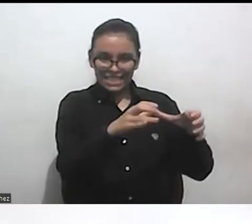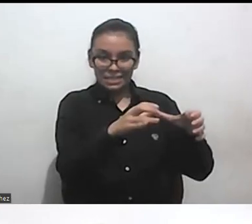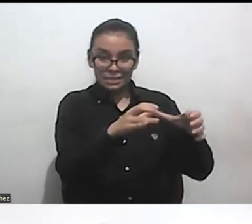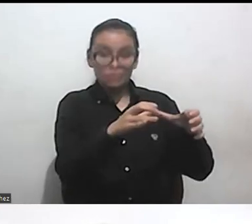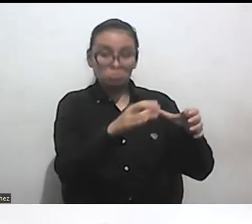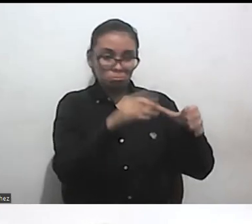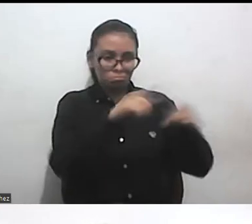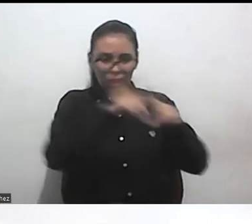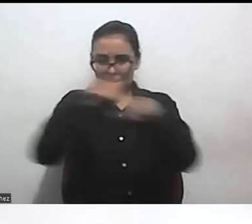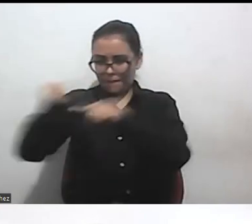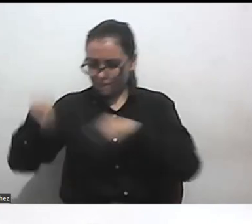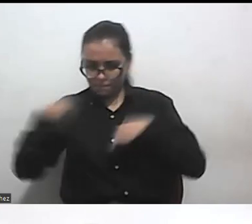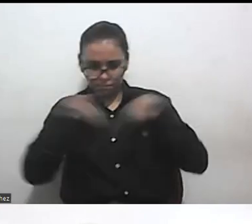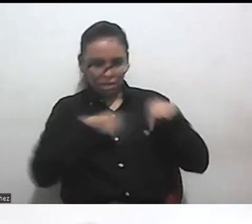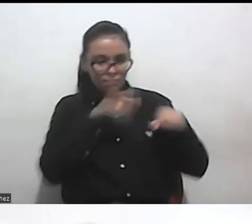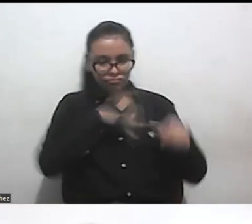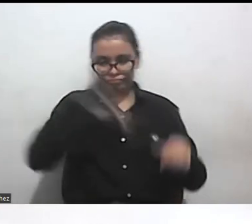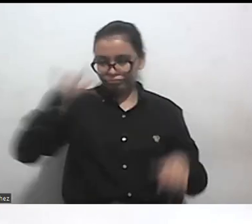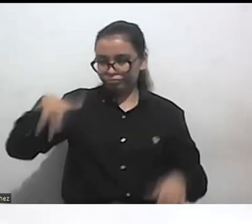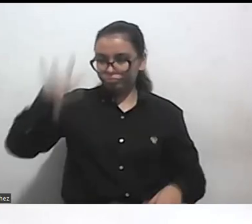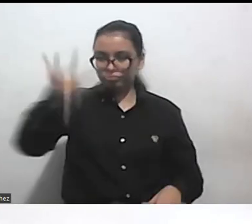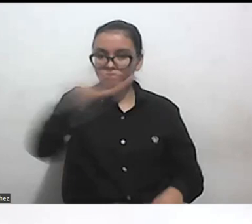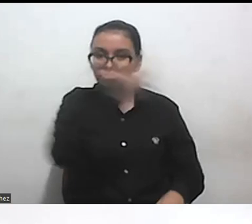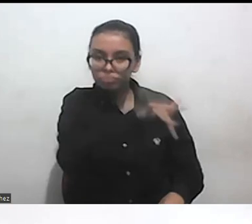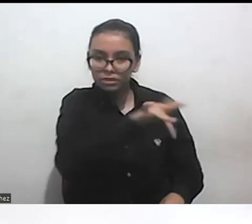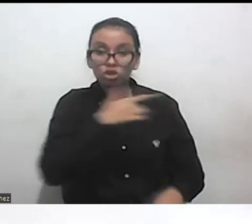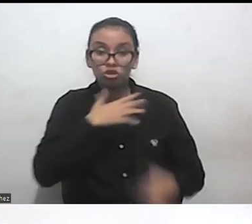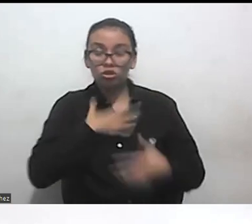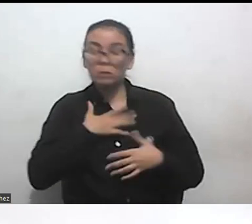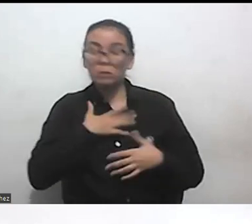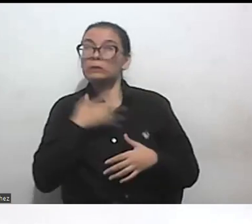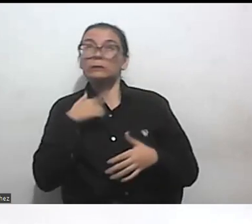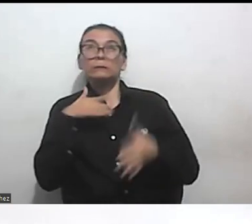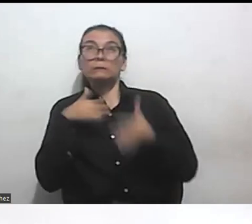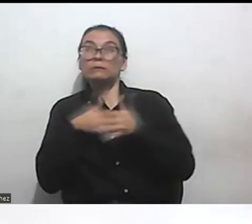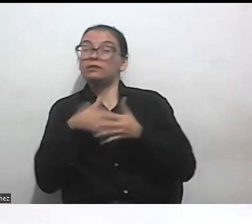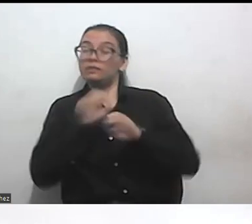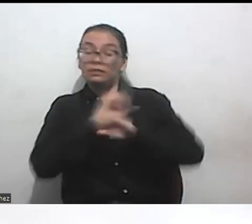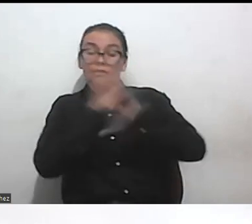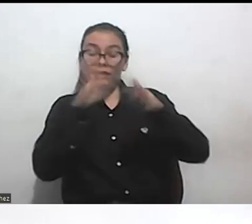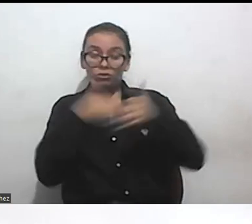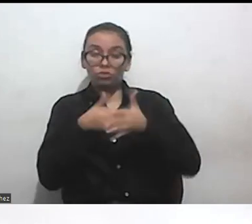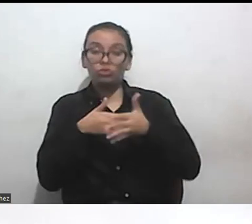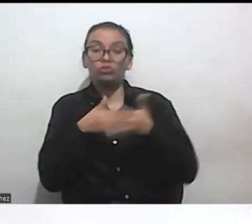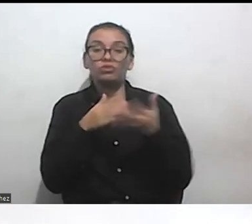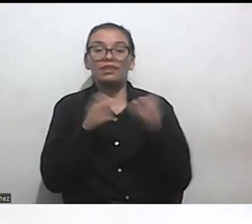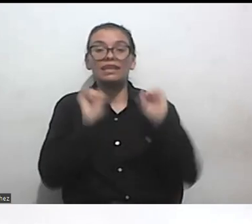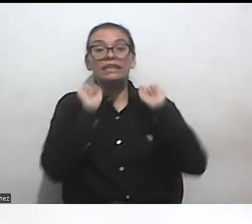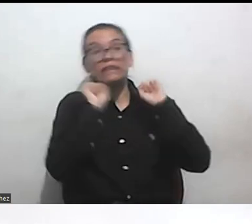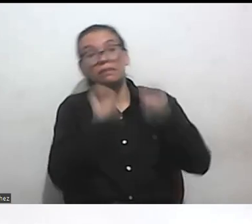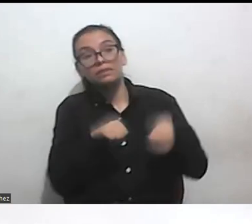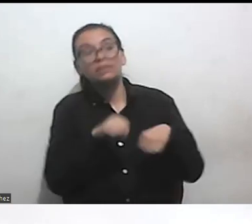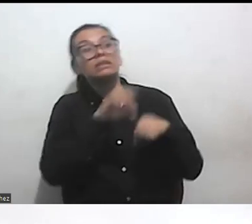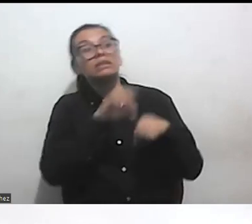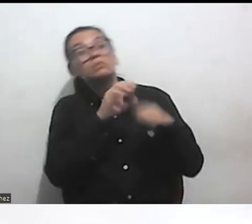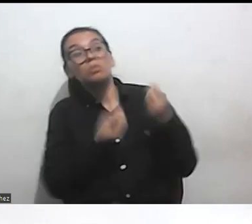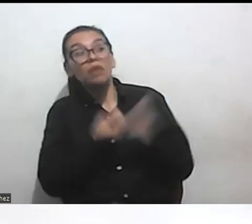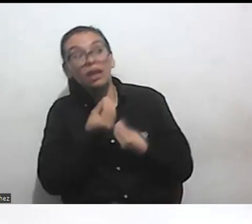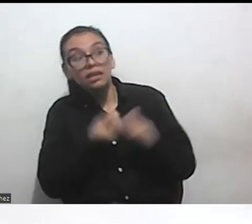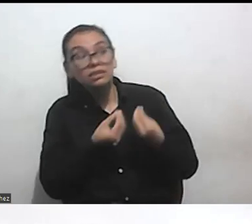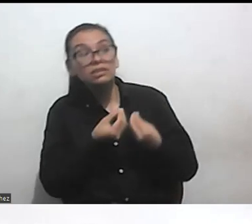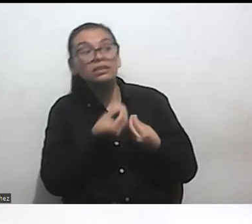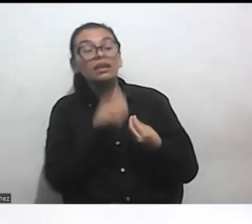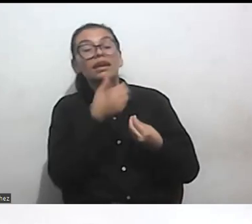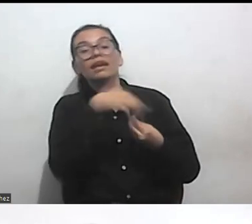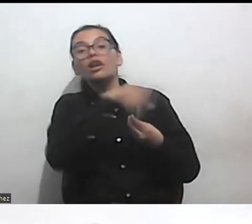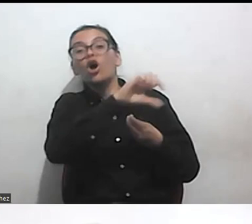cosas que considero de las tensiones más claras es el capacitismo en los otros movimientos y en el movimiento feminista